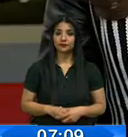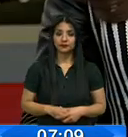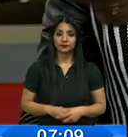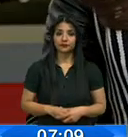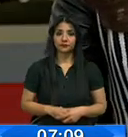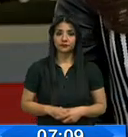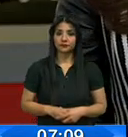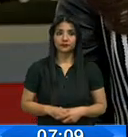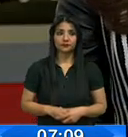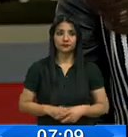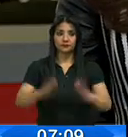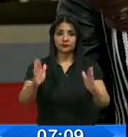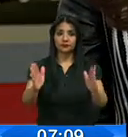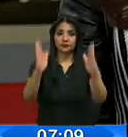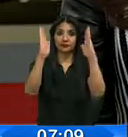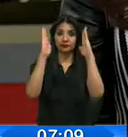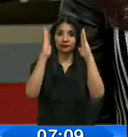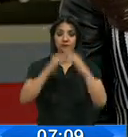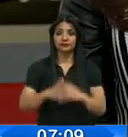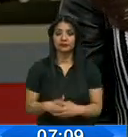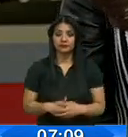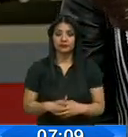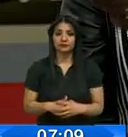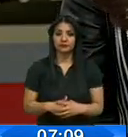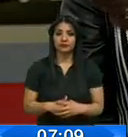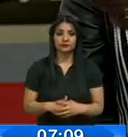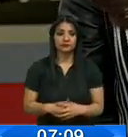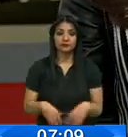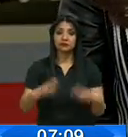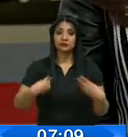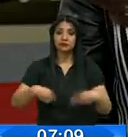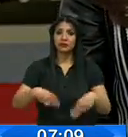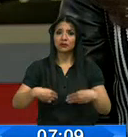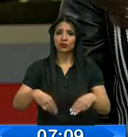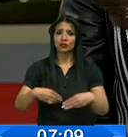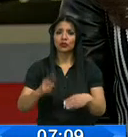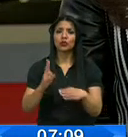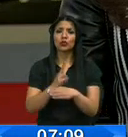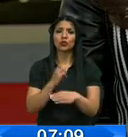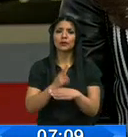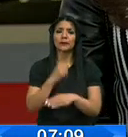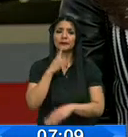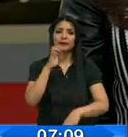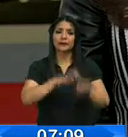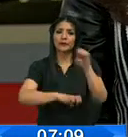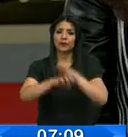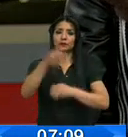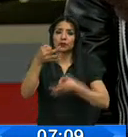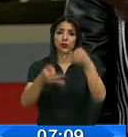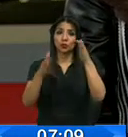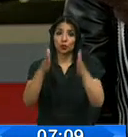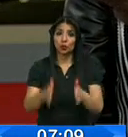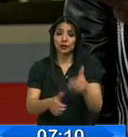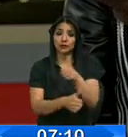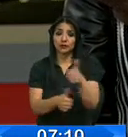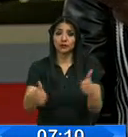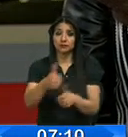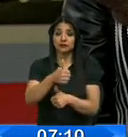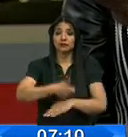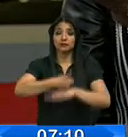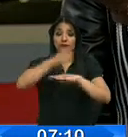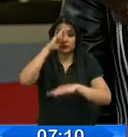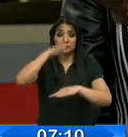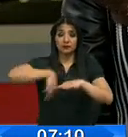Y atención, pues surgen críticas en relación a la metodología que se utilizará para evaluar a los jueces y con jueces de la Corte Nacional de